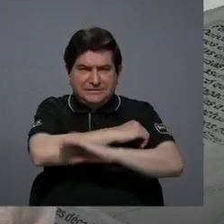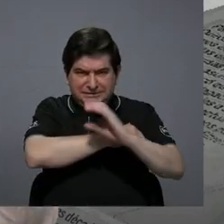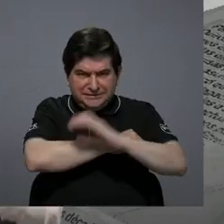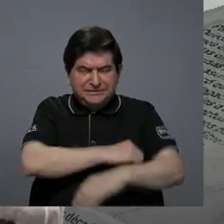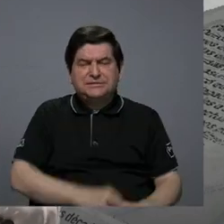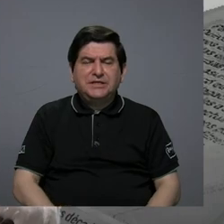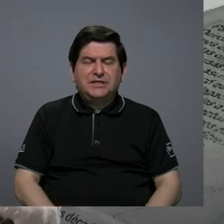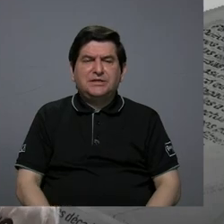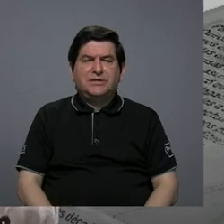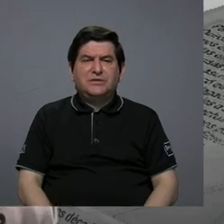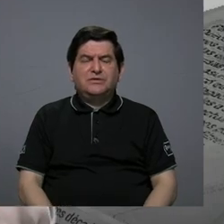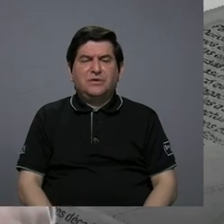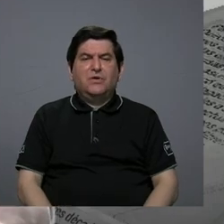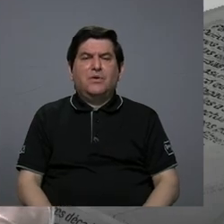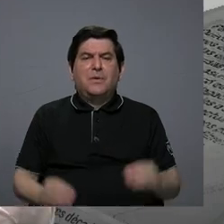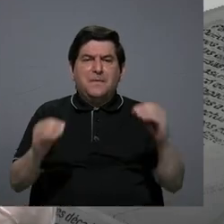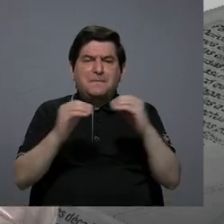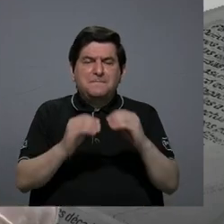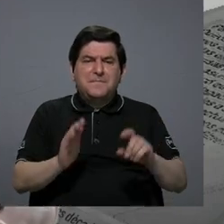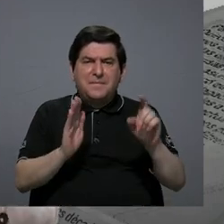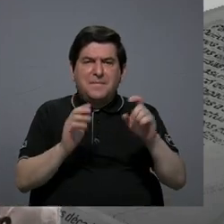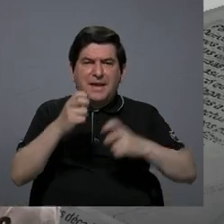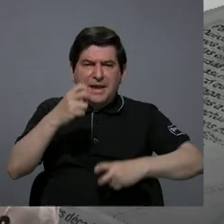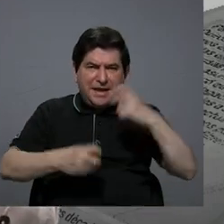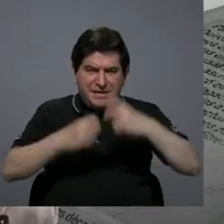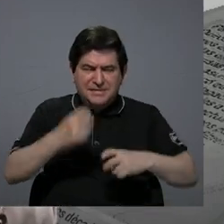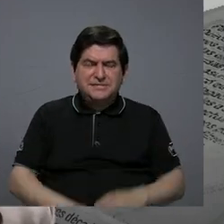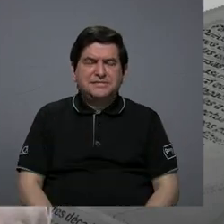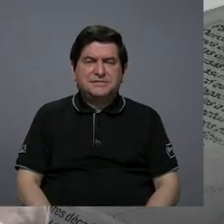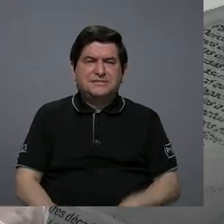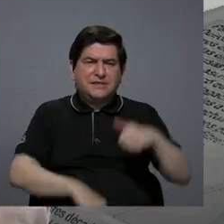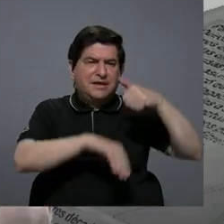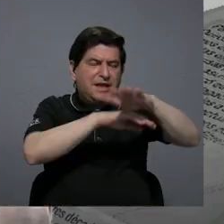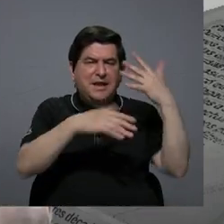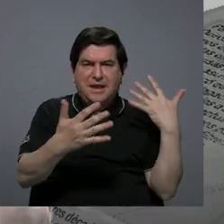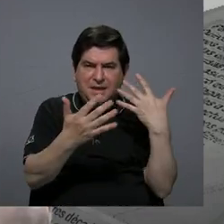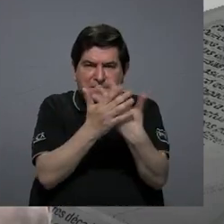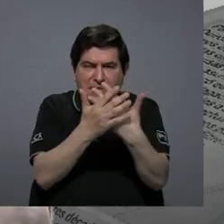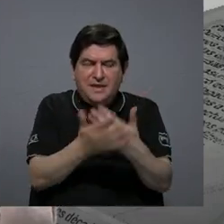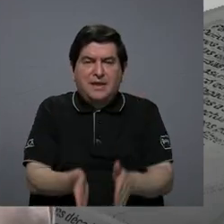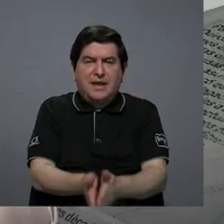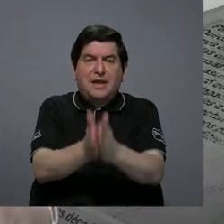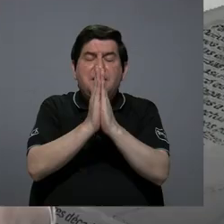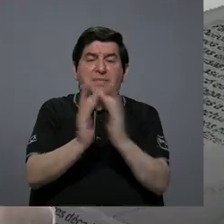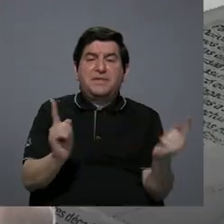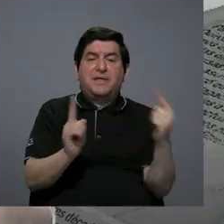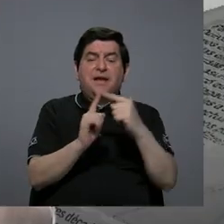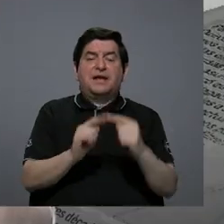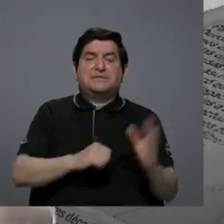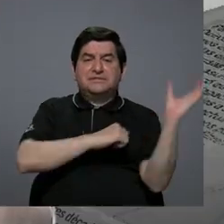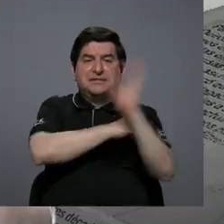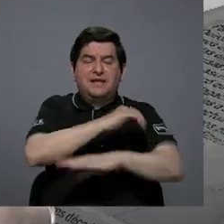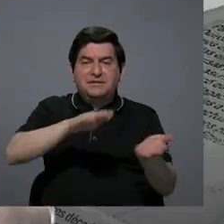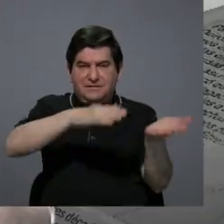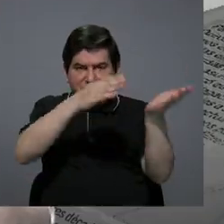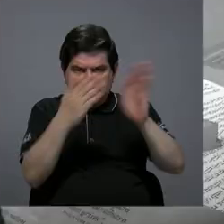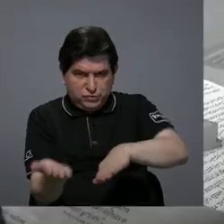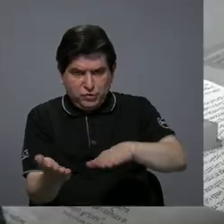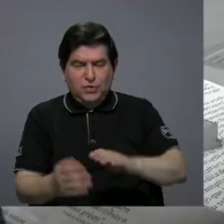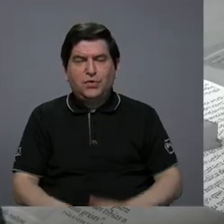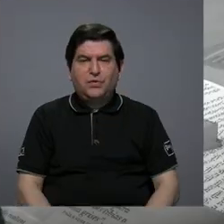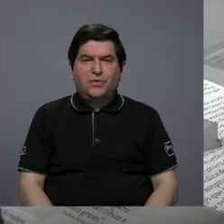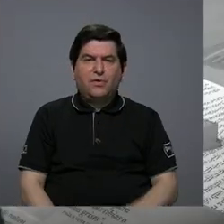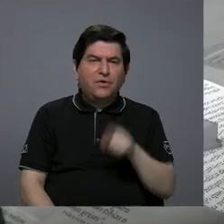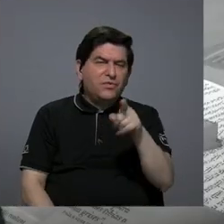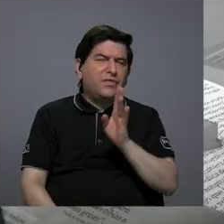que piden más punitivismo, que piden más cárcel, que llegan a pedir hasta pena de muerte. Bueno, a